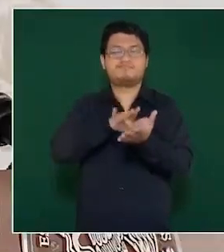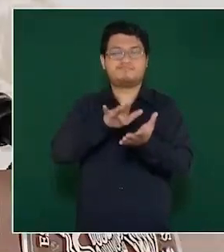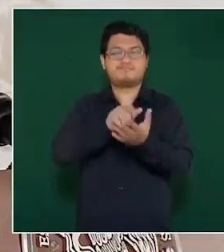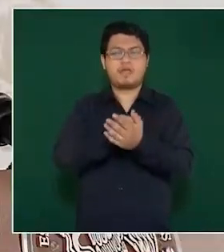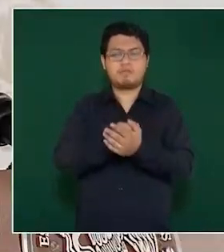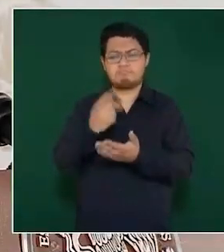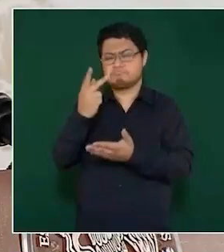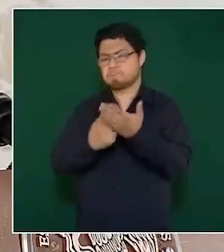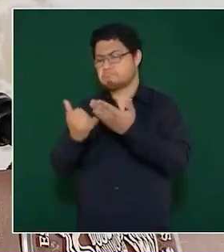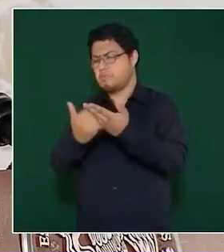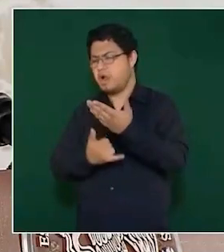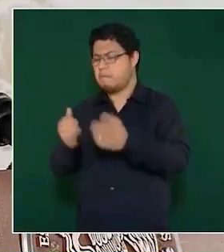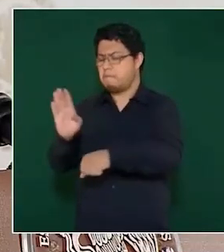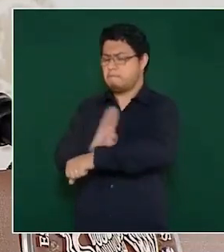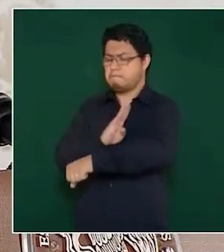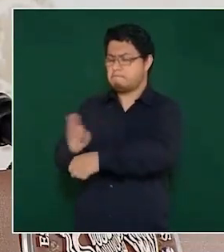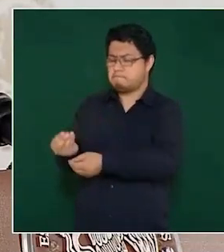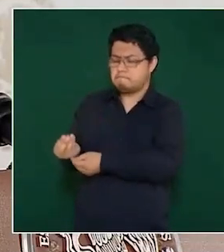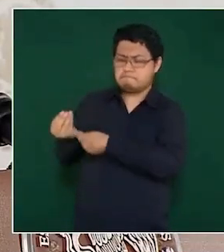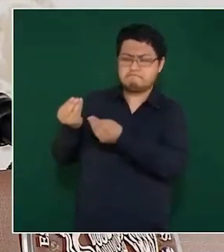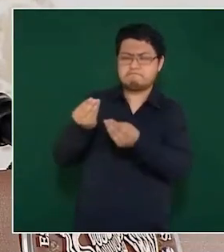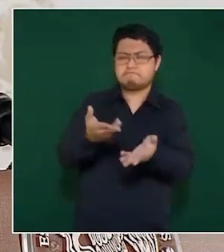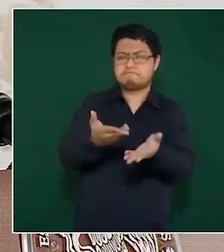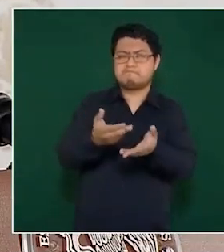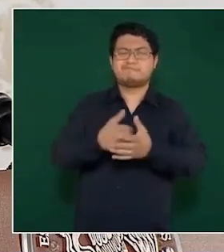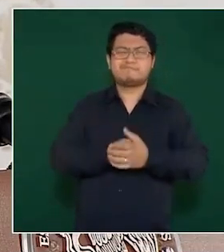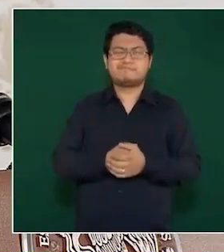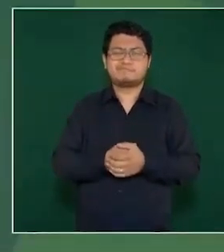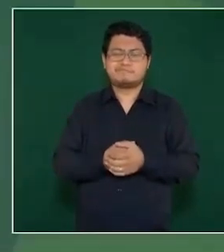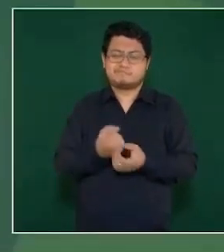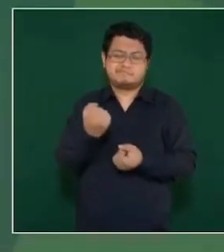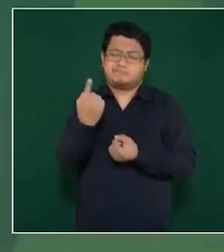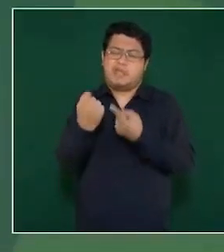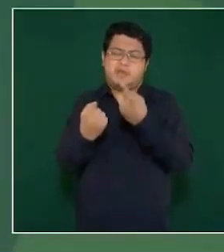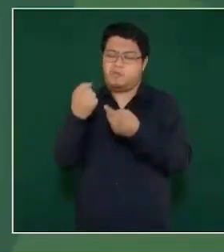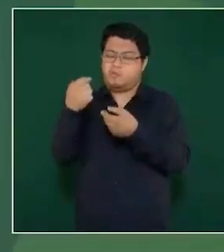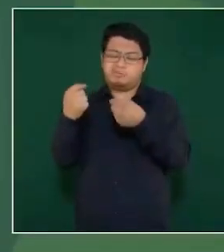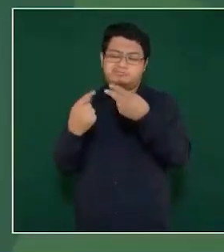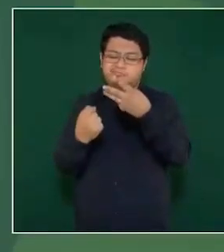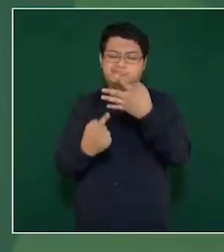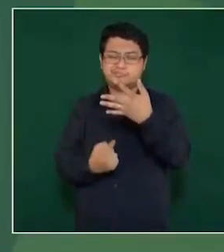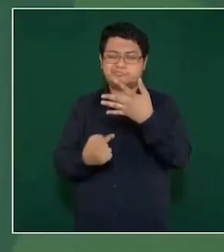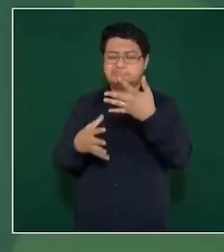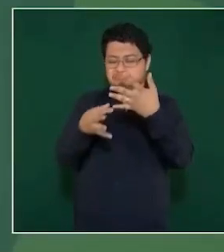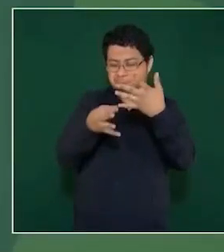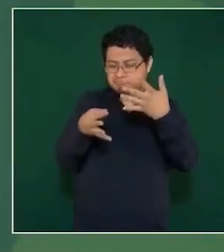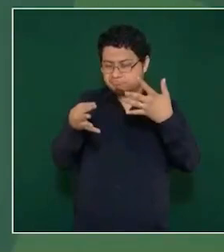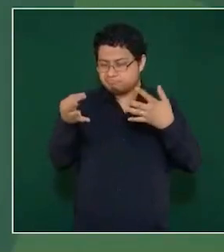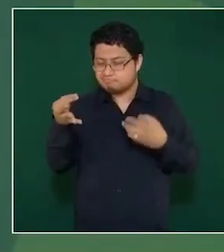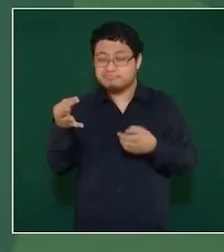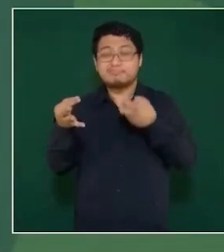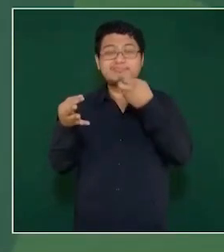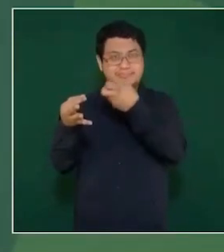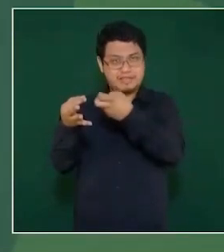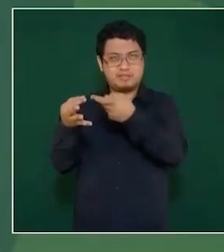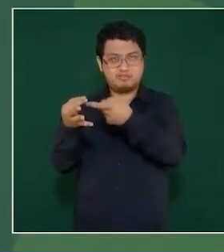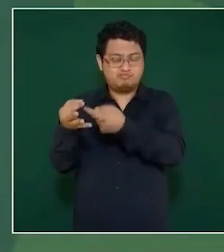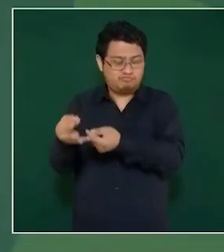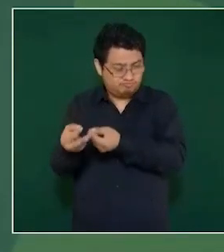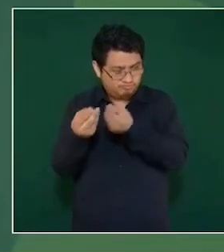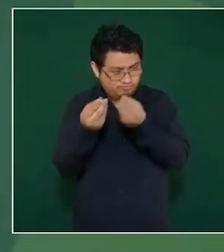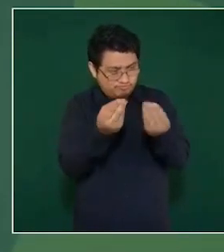programa de bienestar, alguna acción en beneficio de